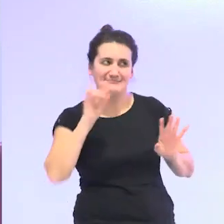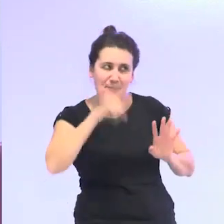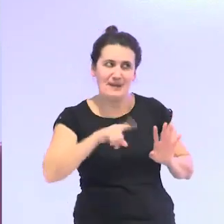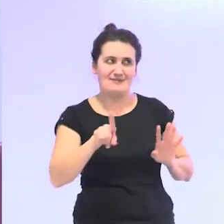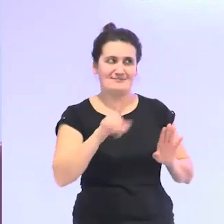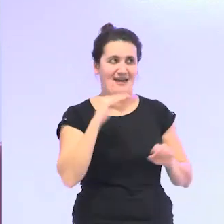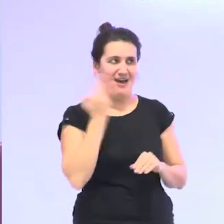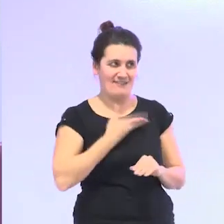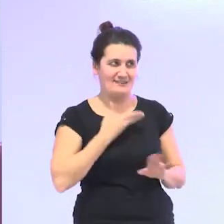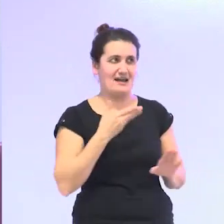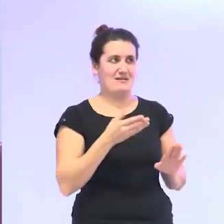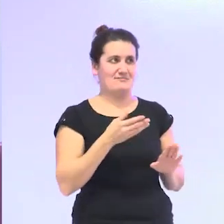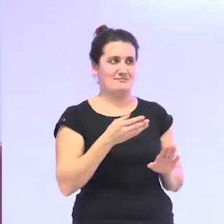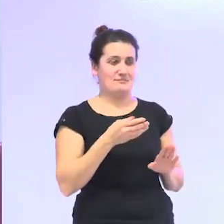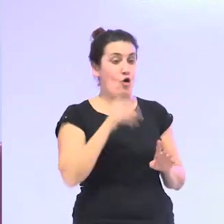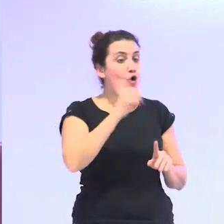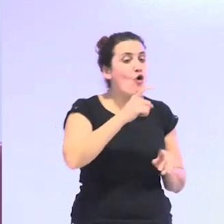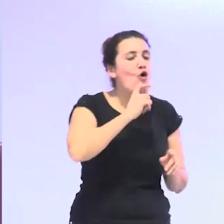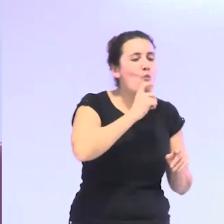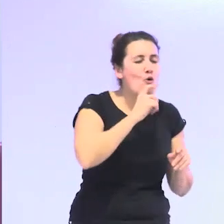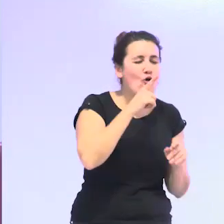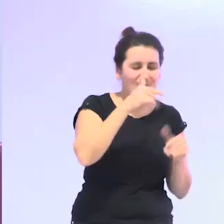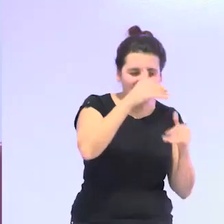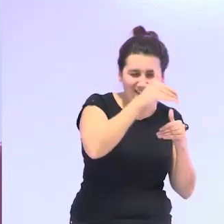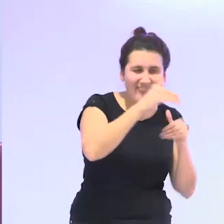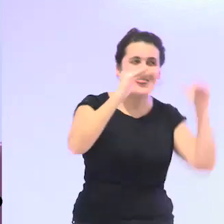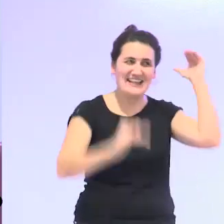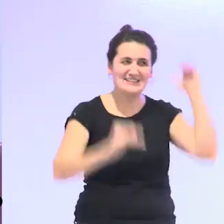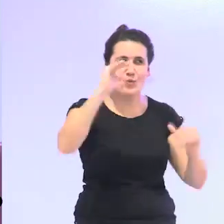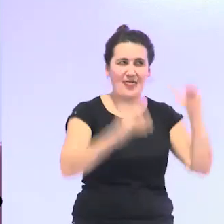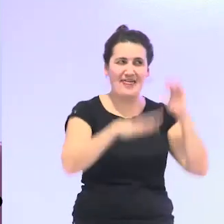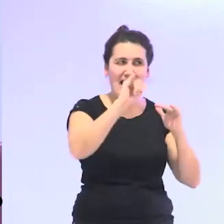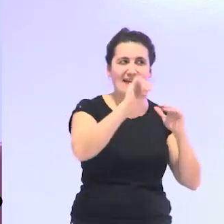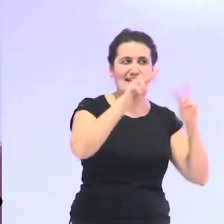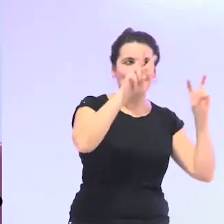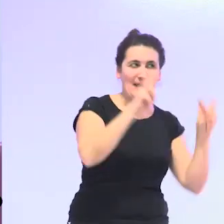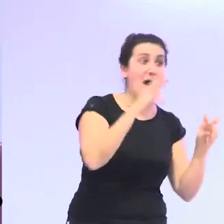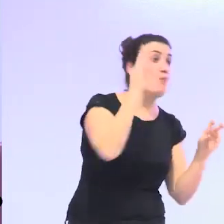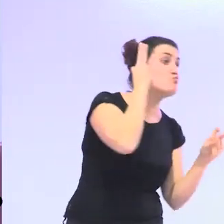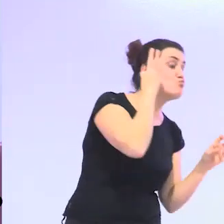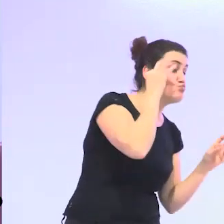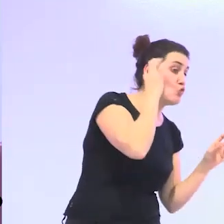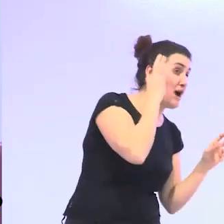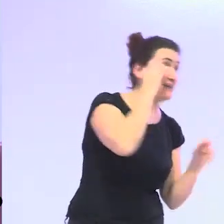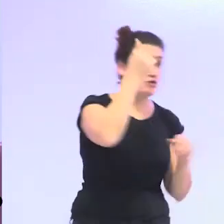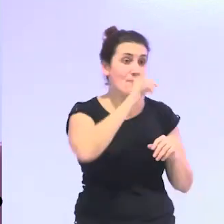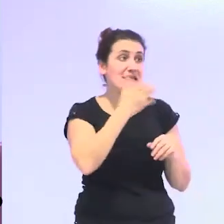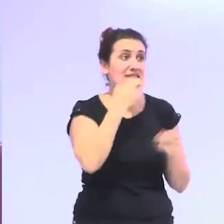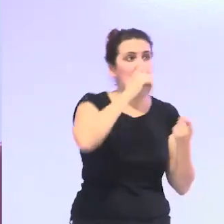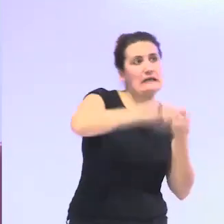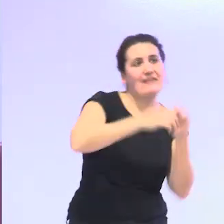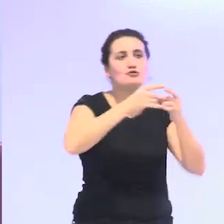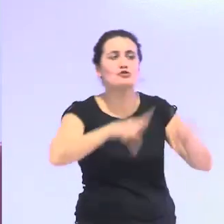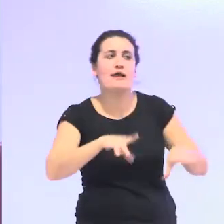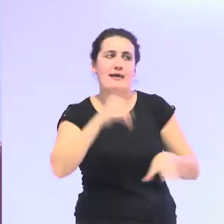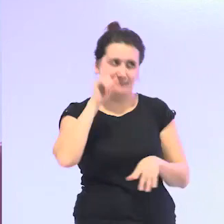como el estado civil establece claras desigualdades entre mujeres y hombres ¿de acuerdo?